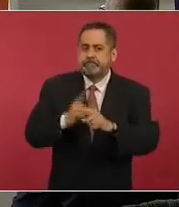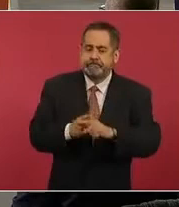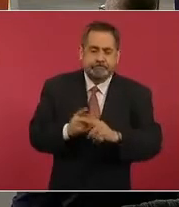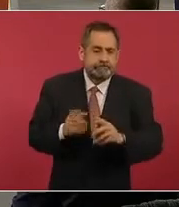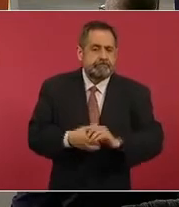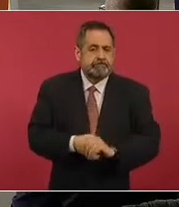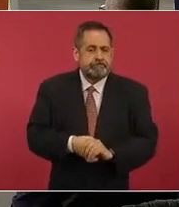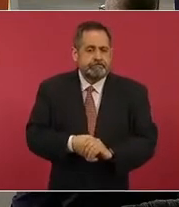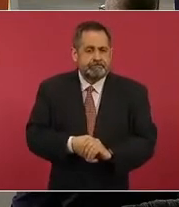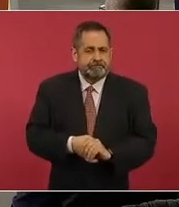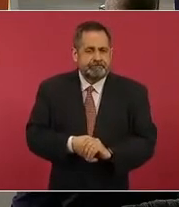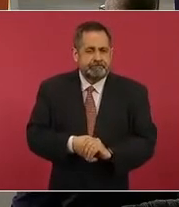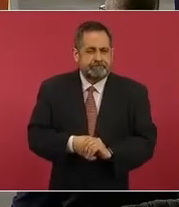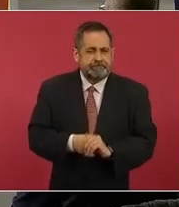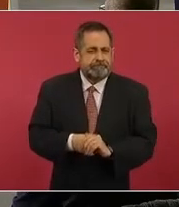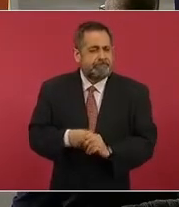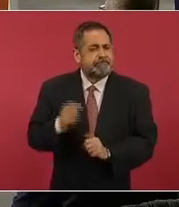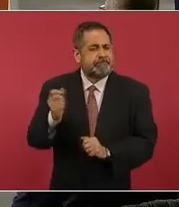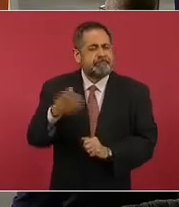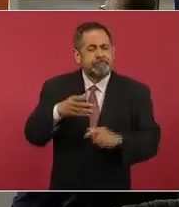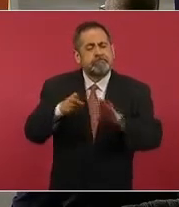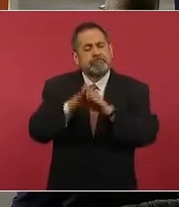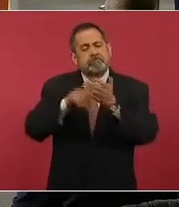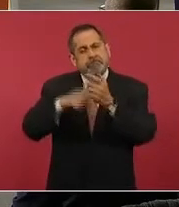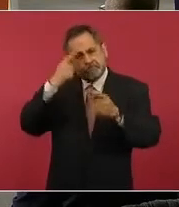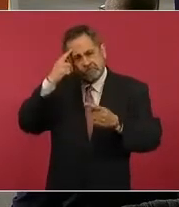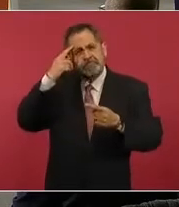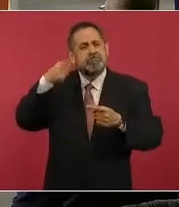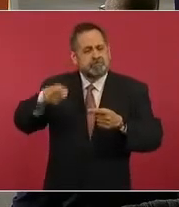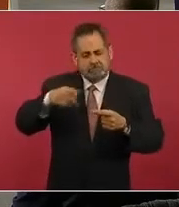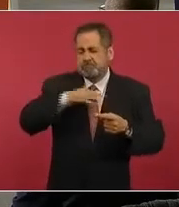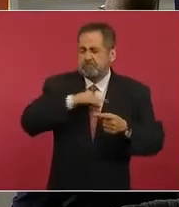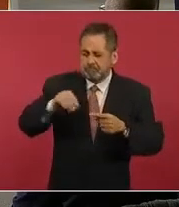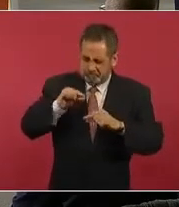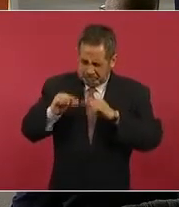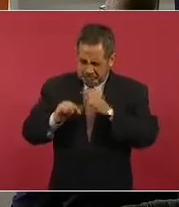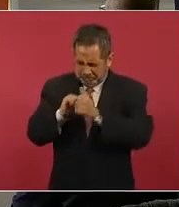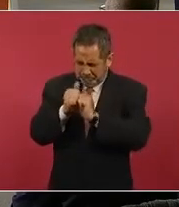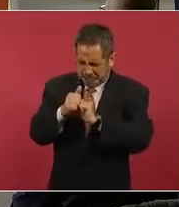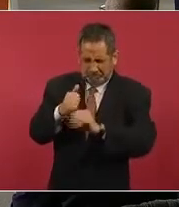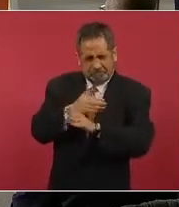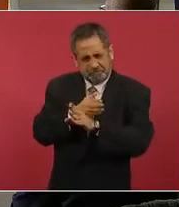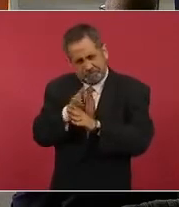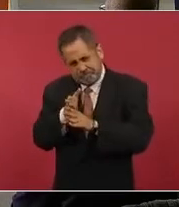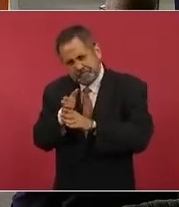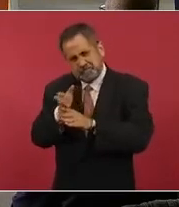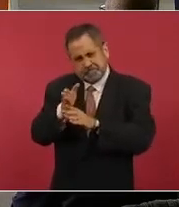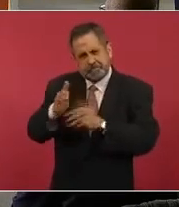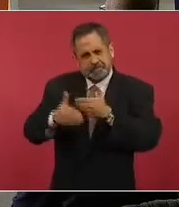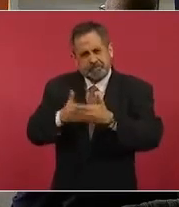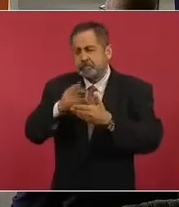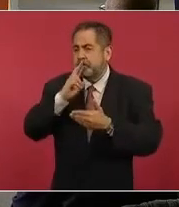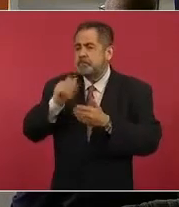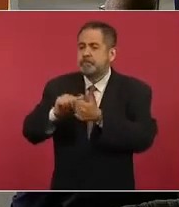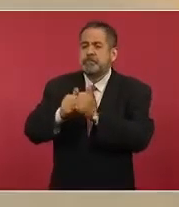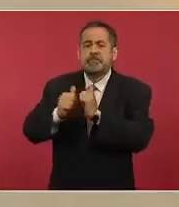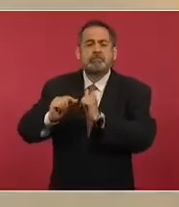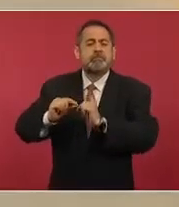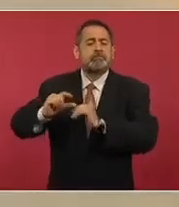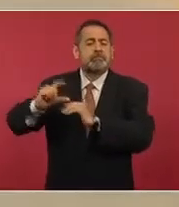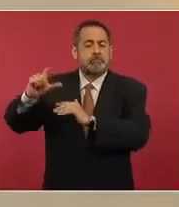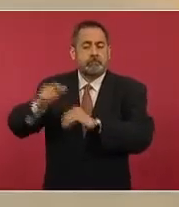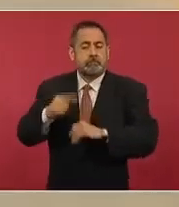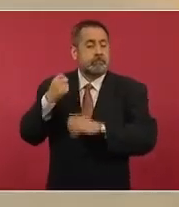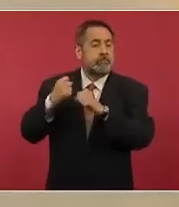A pesar de todo, estoy seguro de que lentamente vamos poniendo el país en la senda del crecimiento. El 2021